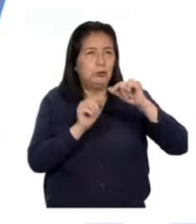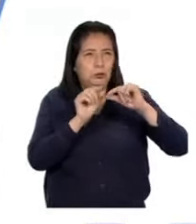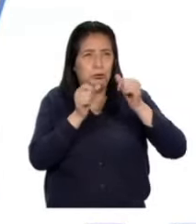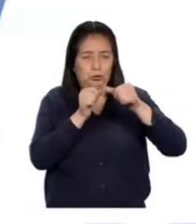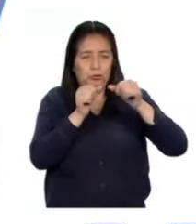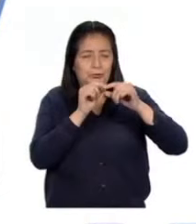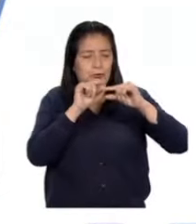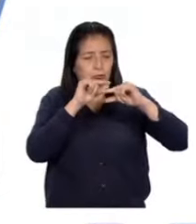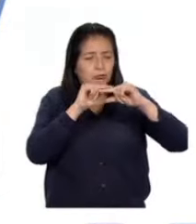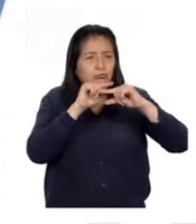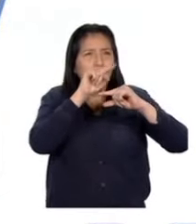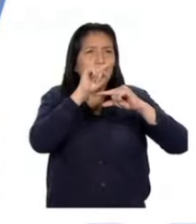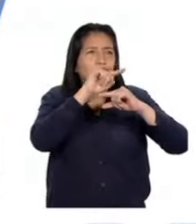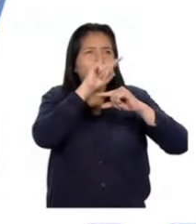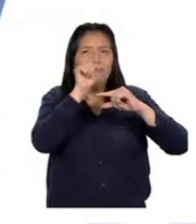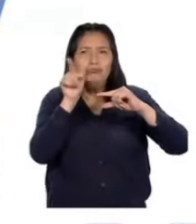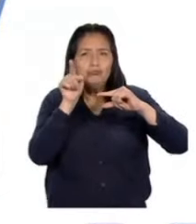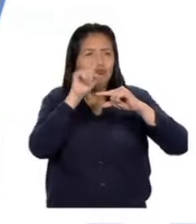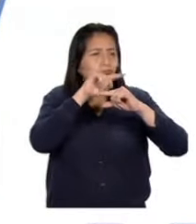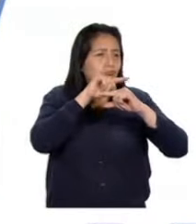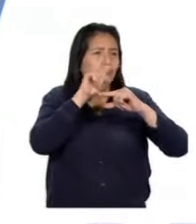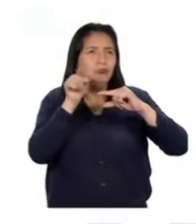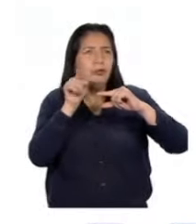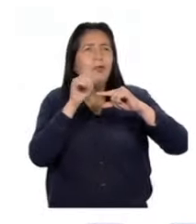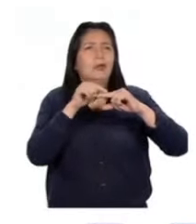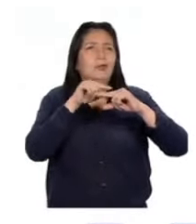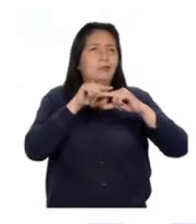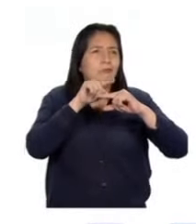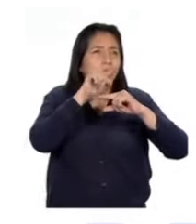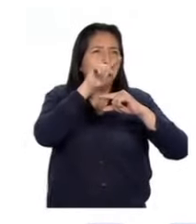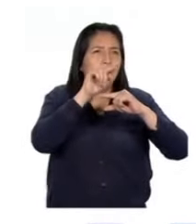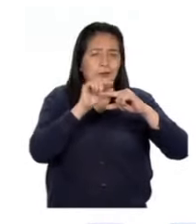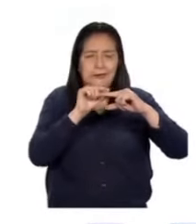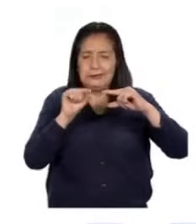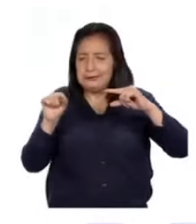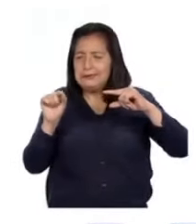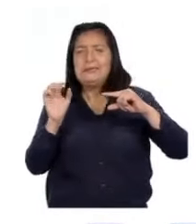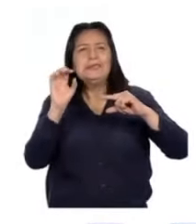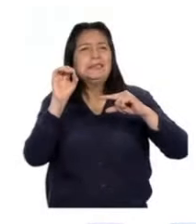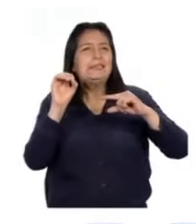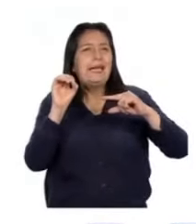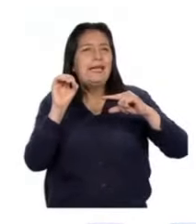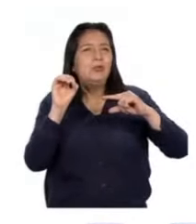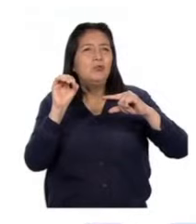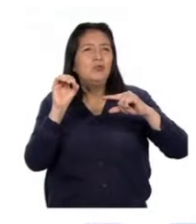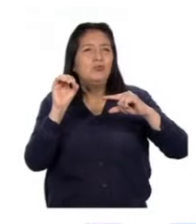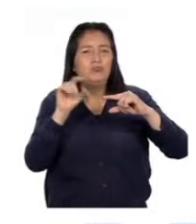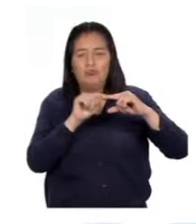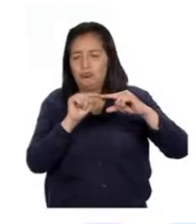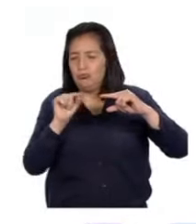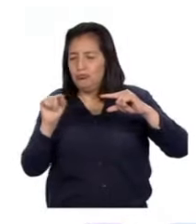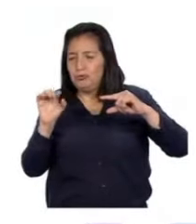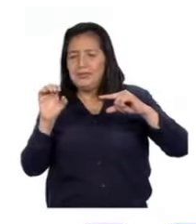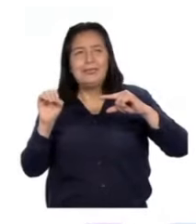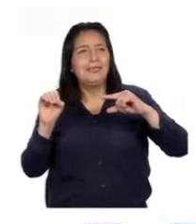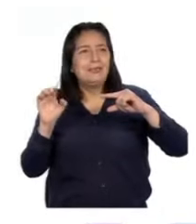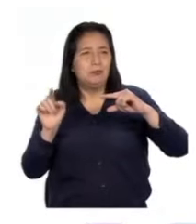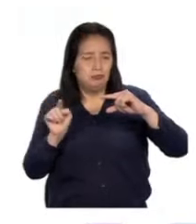hay dos hileras de números, pero usaremos aquellas en donde uno de los lados marque cero. Vemos así que el otro lado marca en el